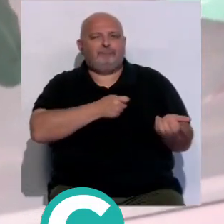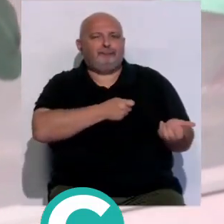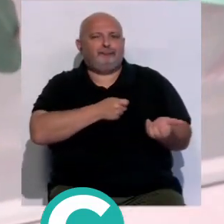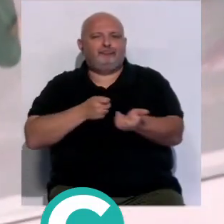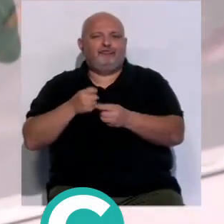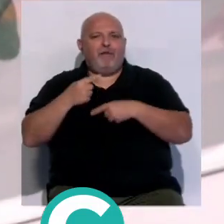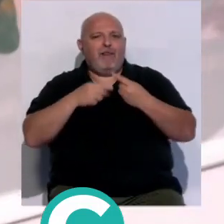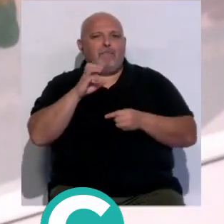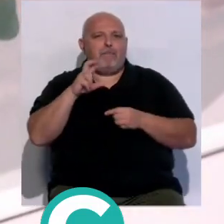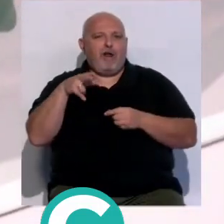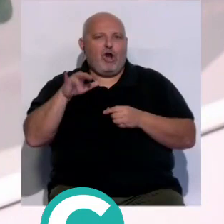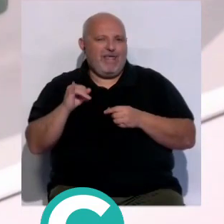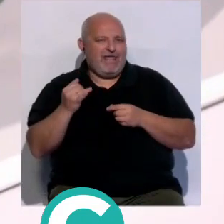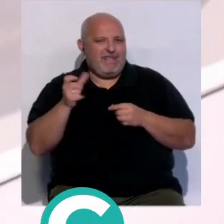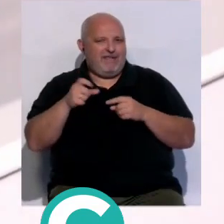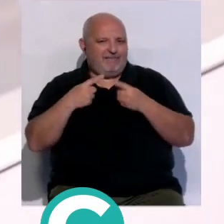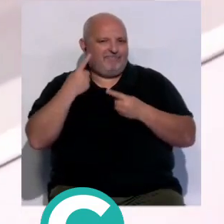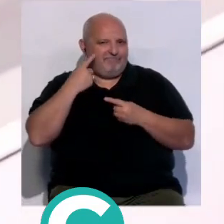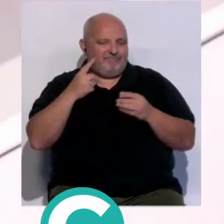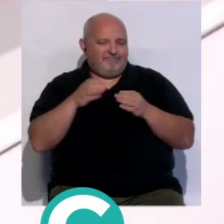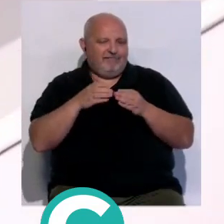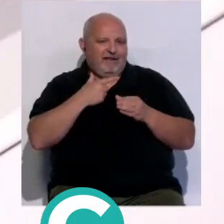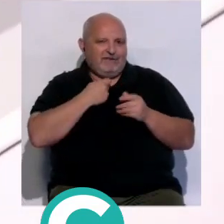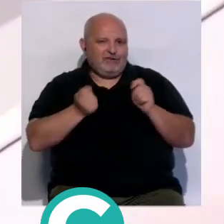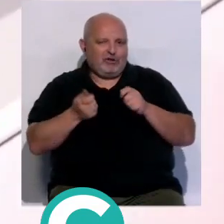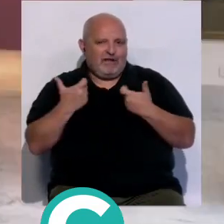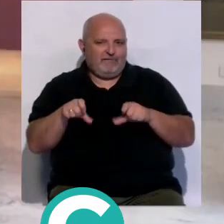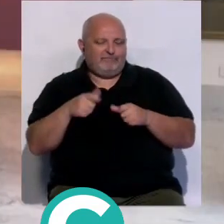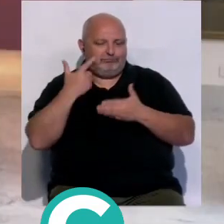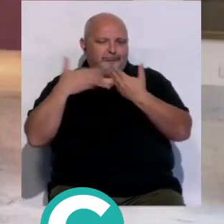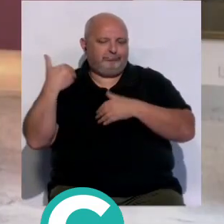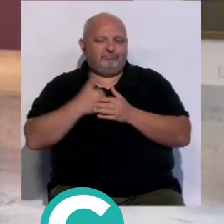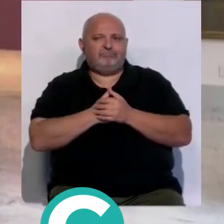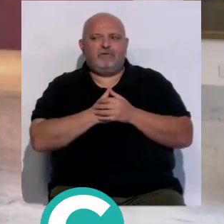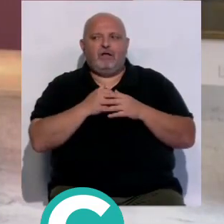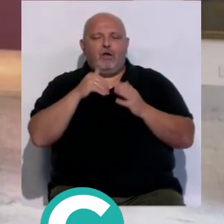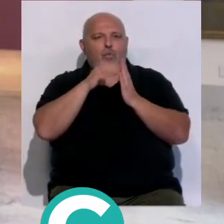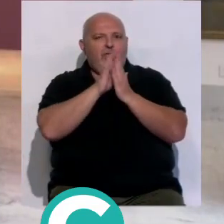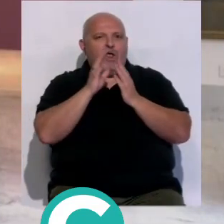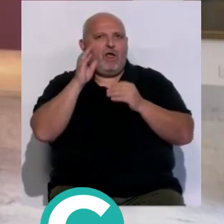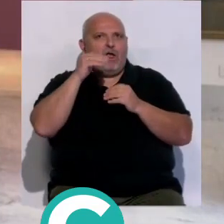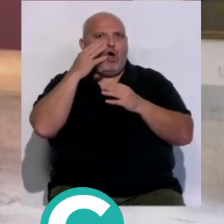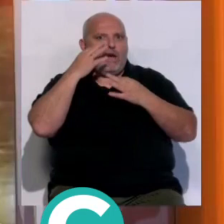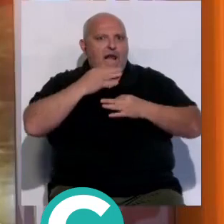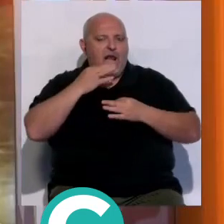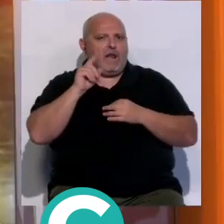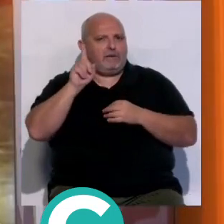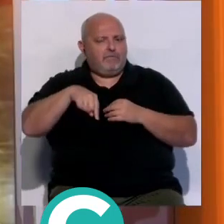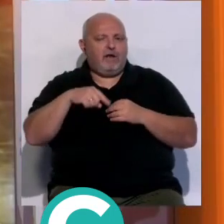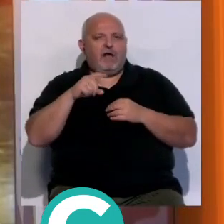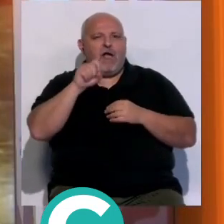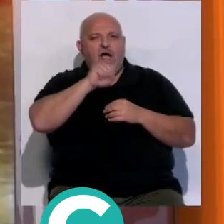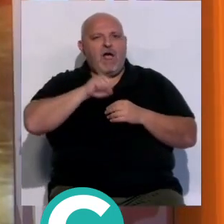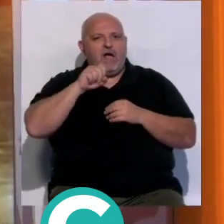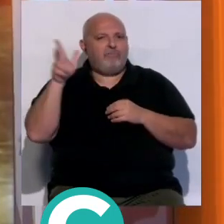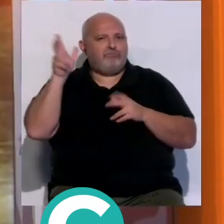familia Peperoni son solo algunos de los tesoros que contienen estas salas cuadros y carteles originales del carnaval las coplas